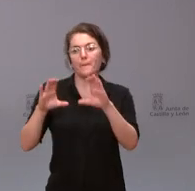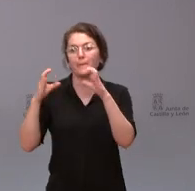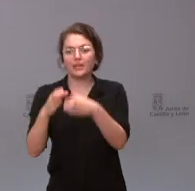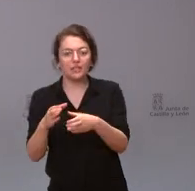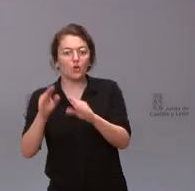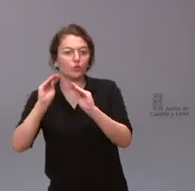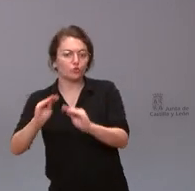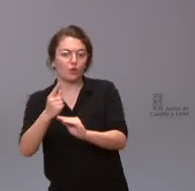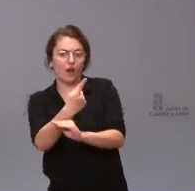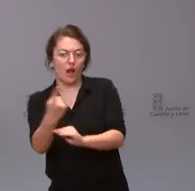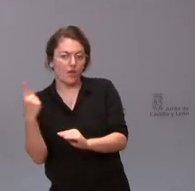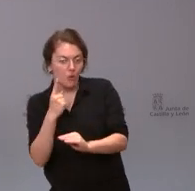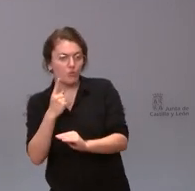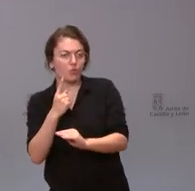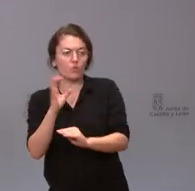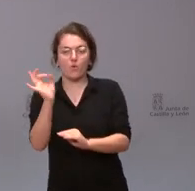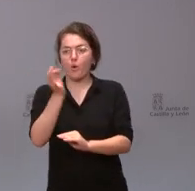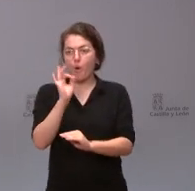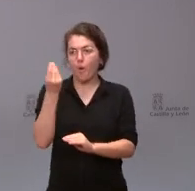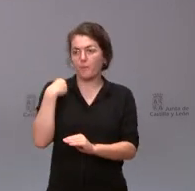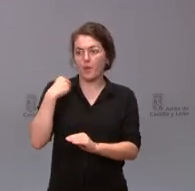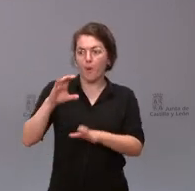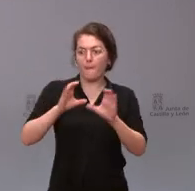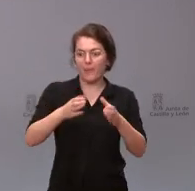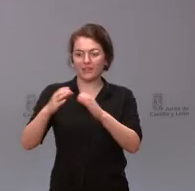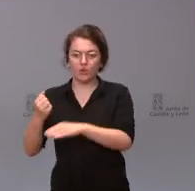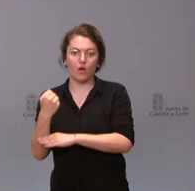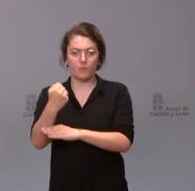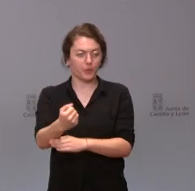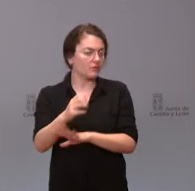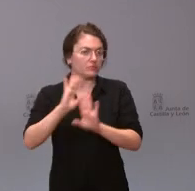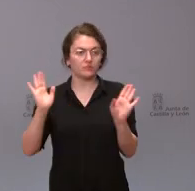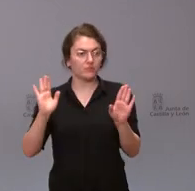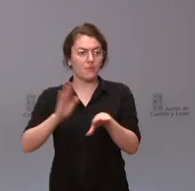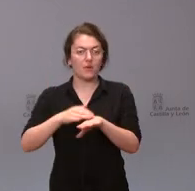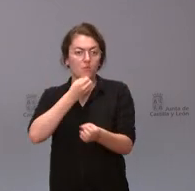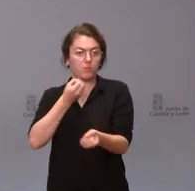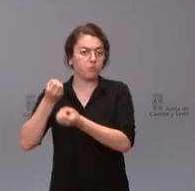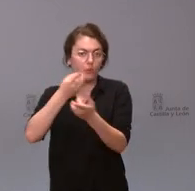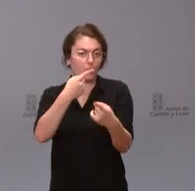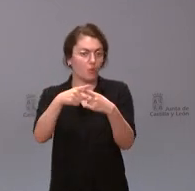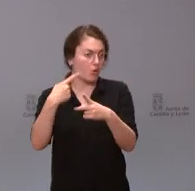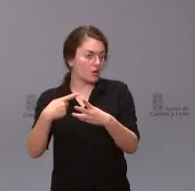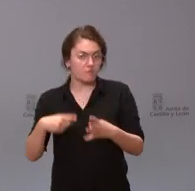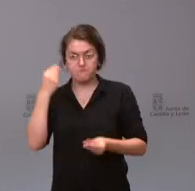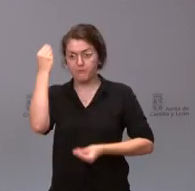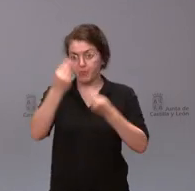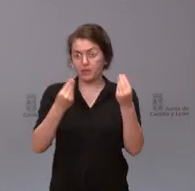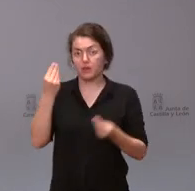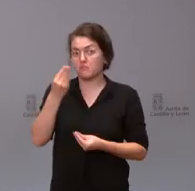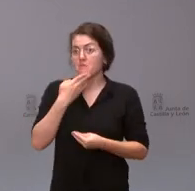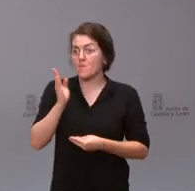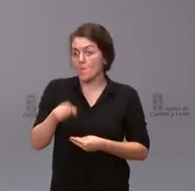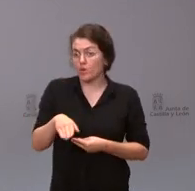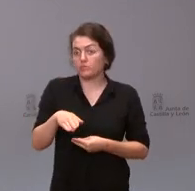uno de sus miembros o de cada uno de los partidos que lo apoyan de manifestar aquellas cuestiones que le parezcan oportunas en su